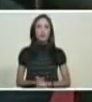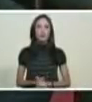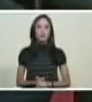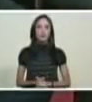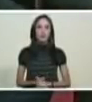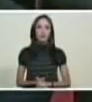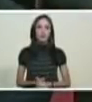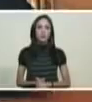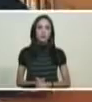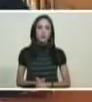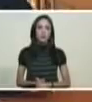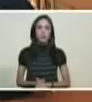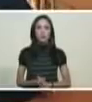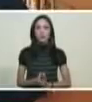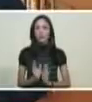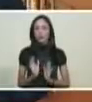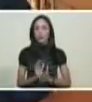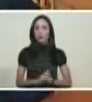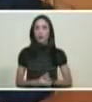valga el comentario